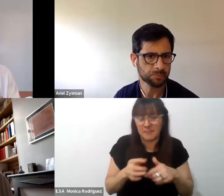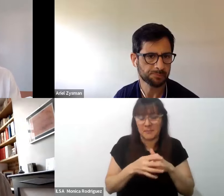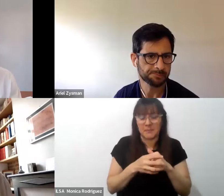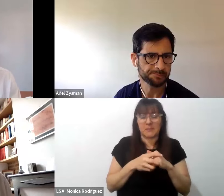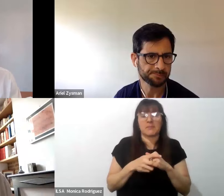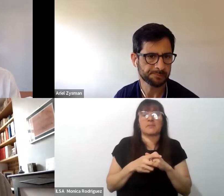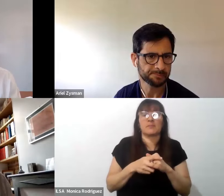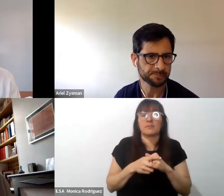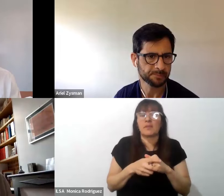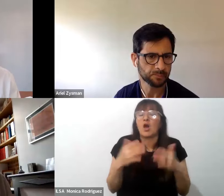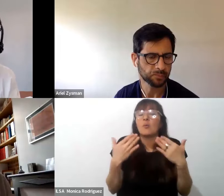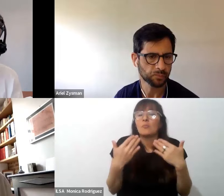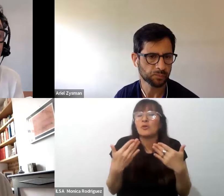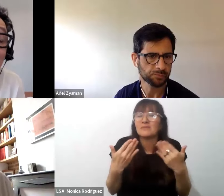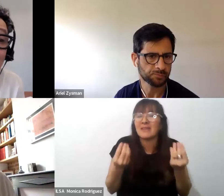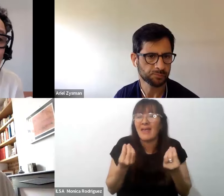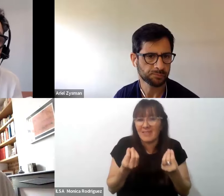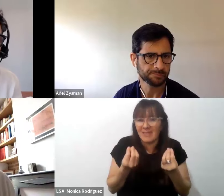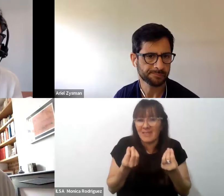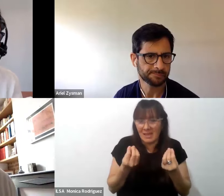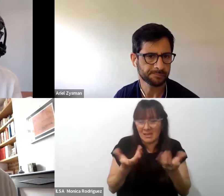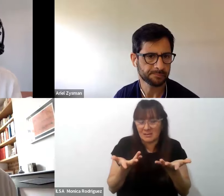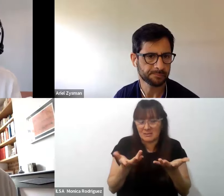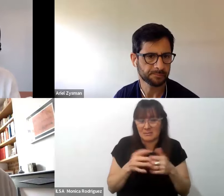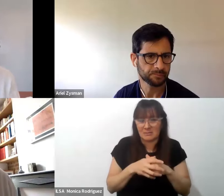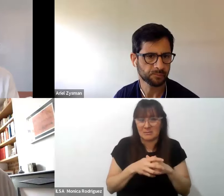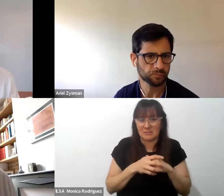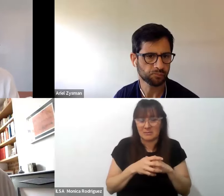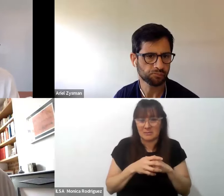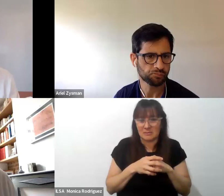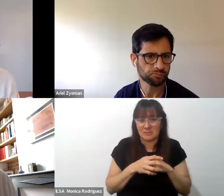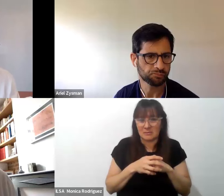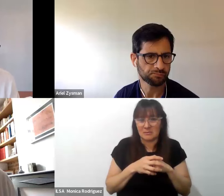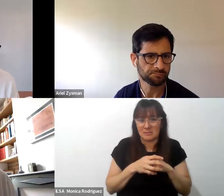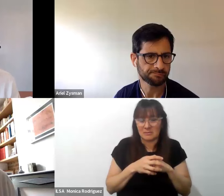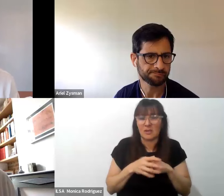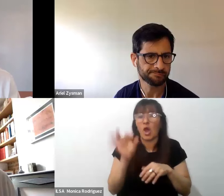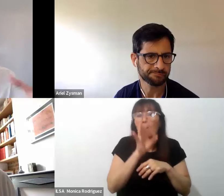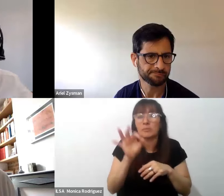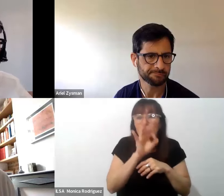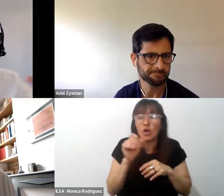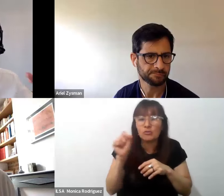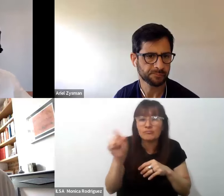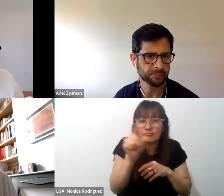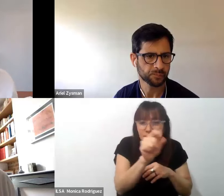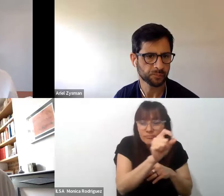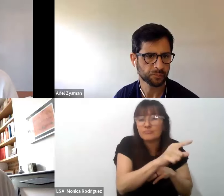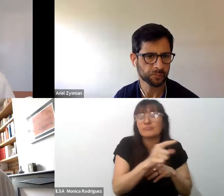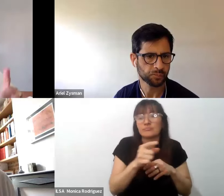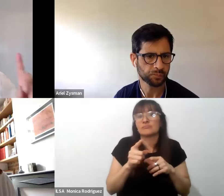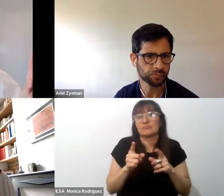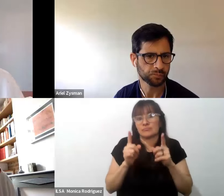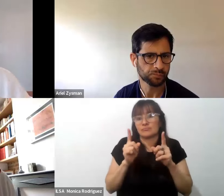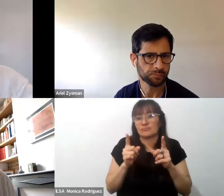posibilidad de hacer eso sobrar las convicciones iniciales y construir un horizonte de